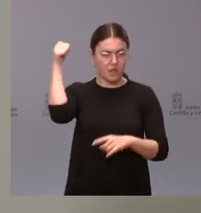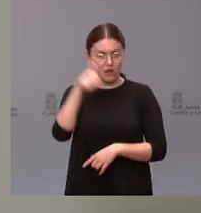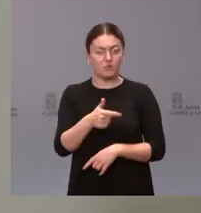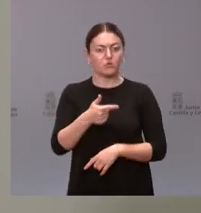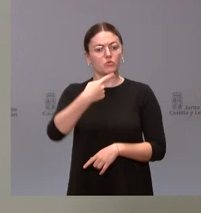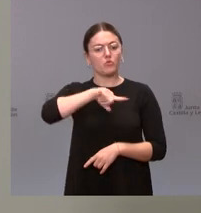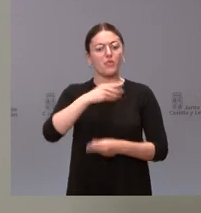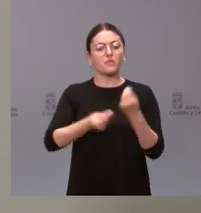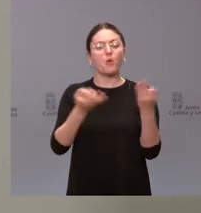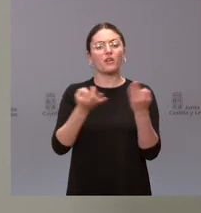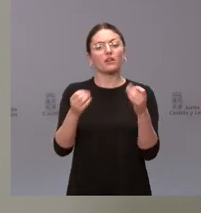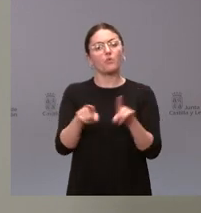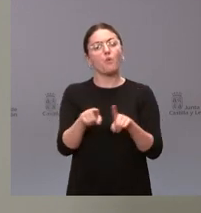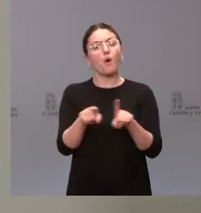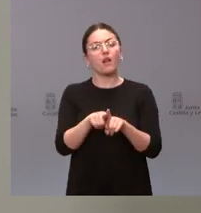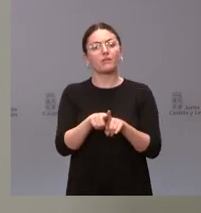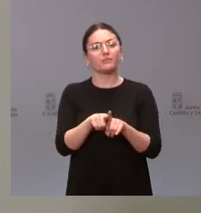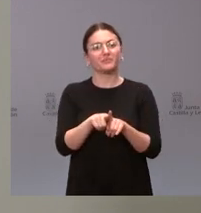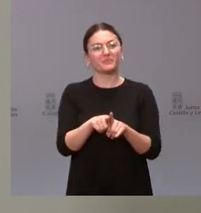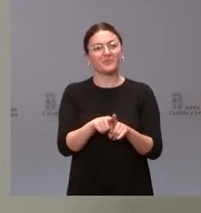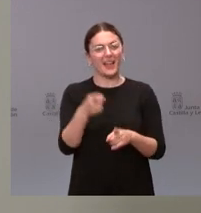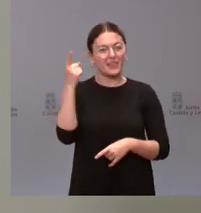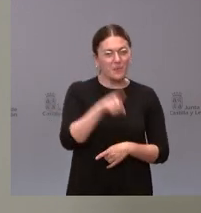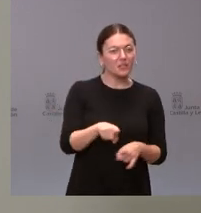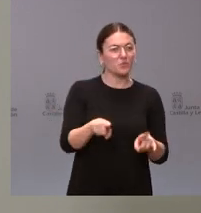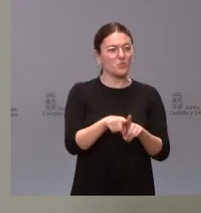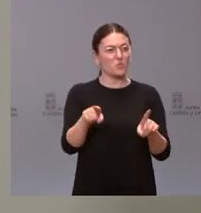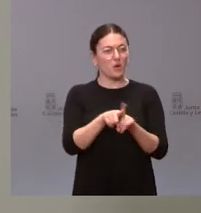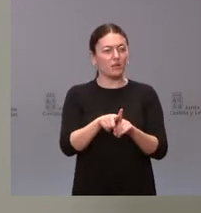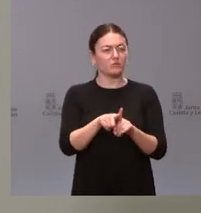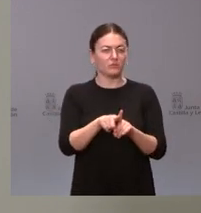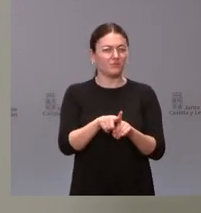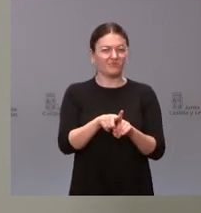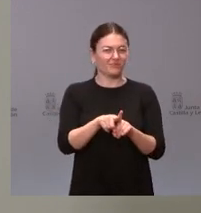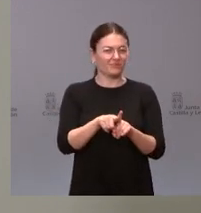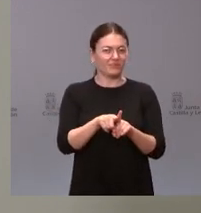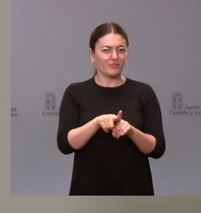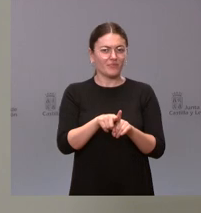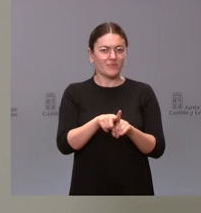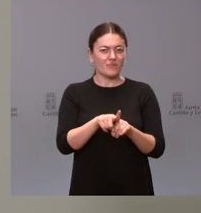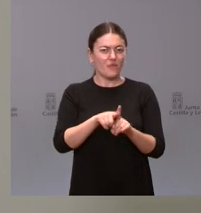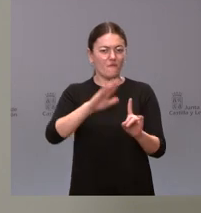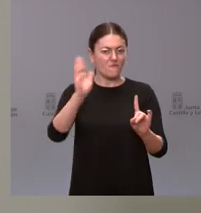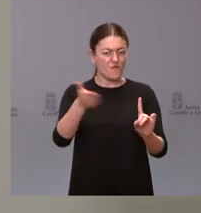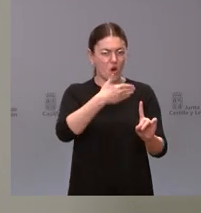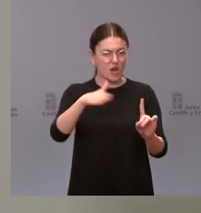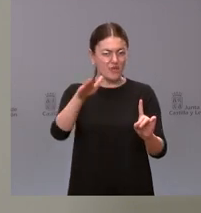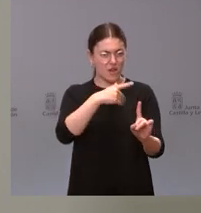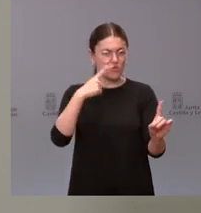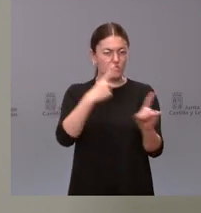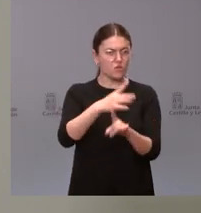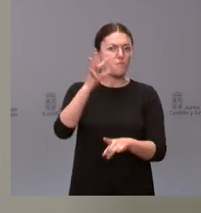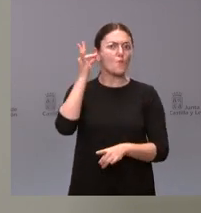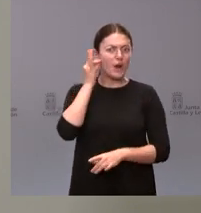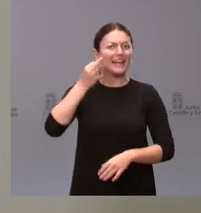que además de la lacra que supone esta violencia hacia las mujeres también hay otra violencia que